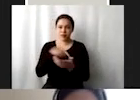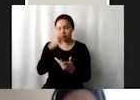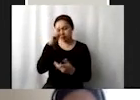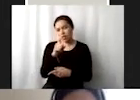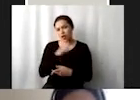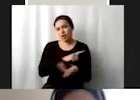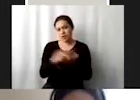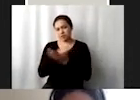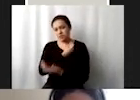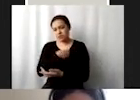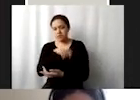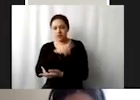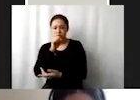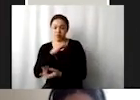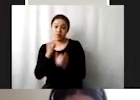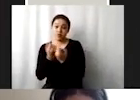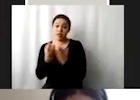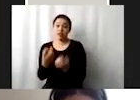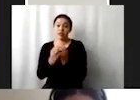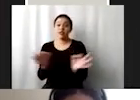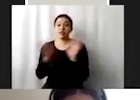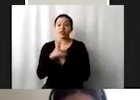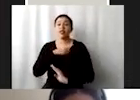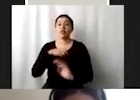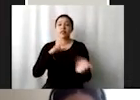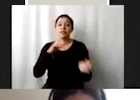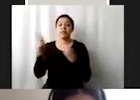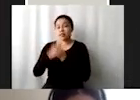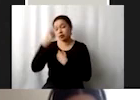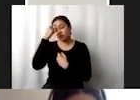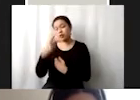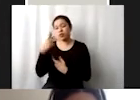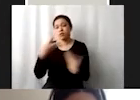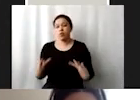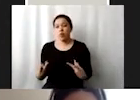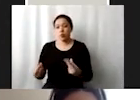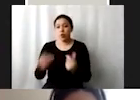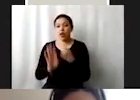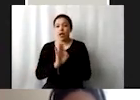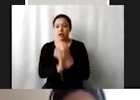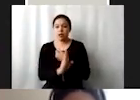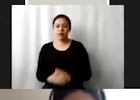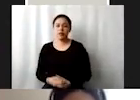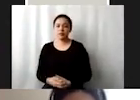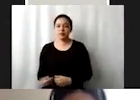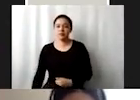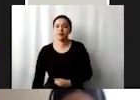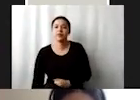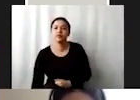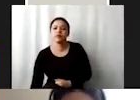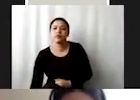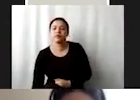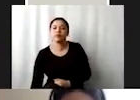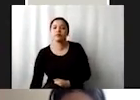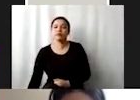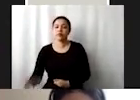saneamiento sin duda eso es algo que debemos de hacer como país para evitar también su desgaste en el ODS 7 es uno de